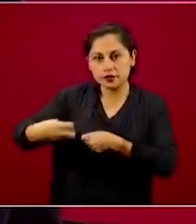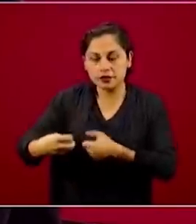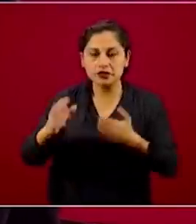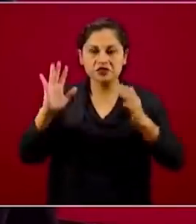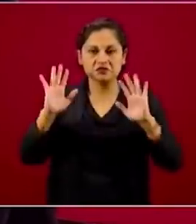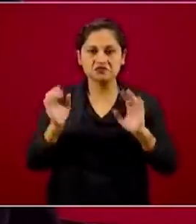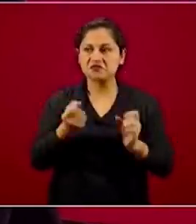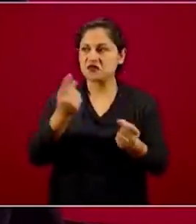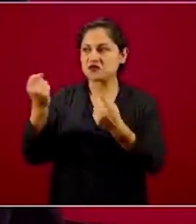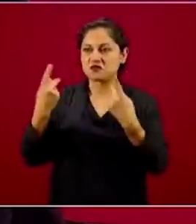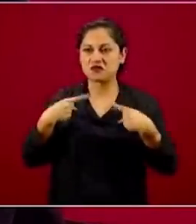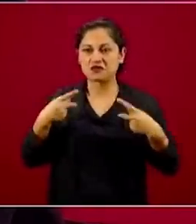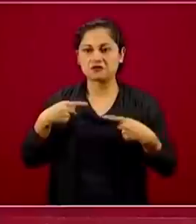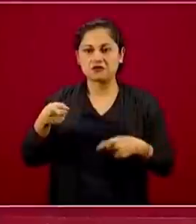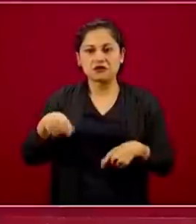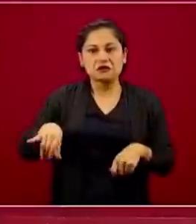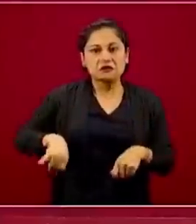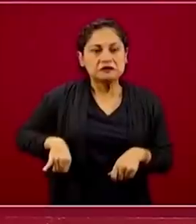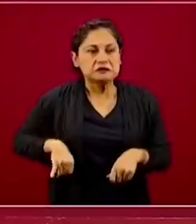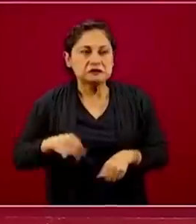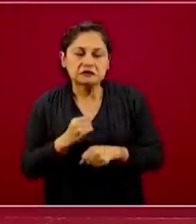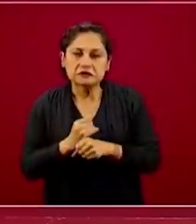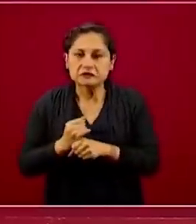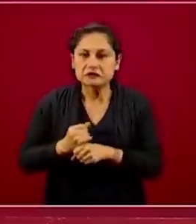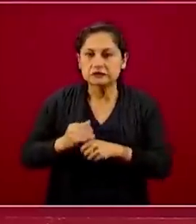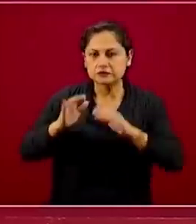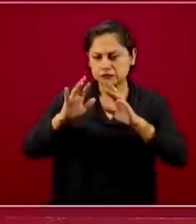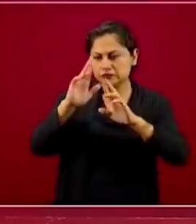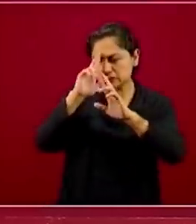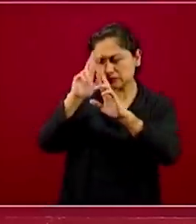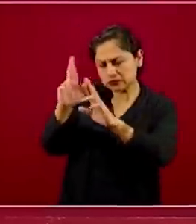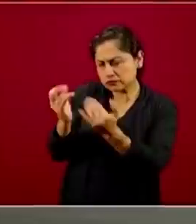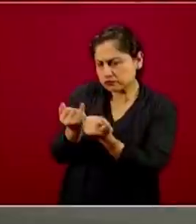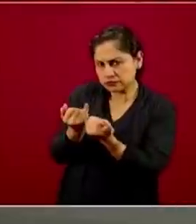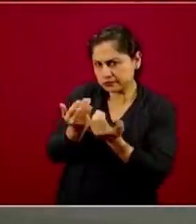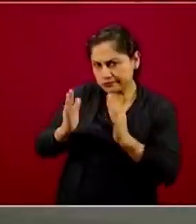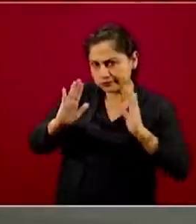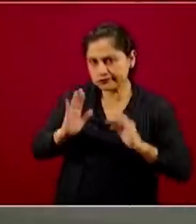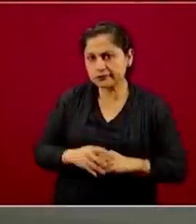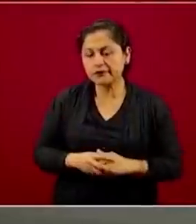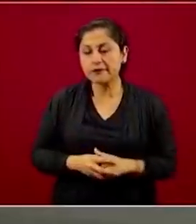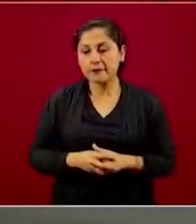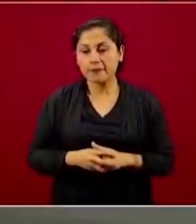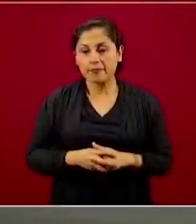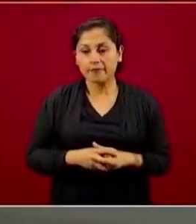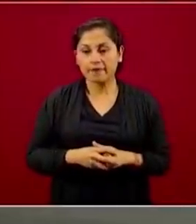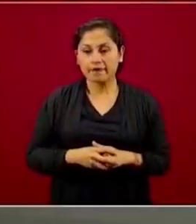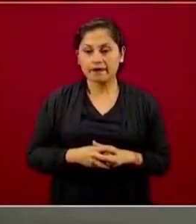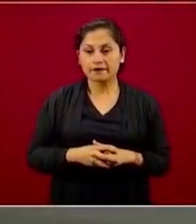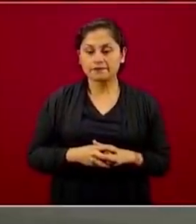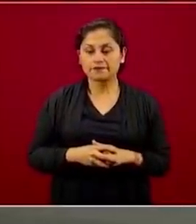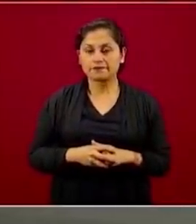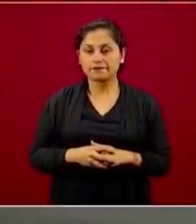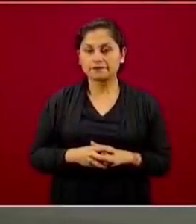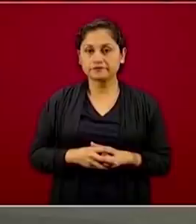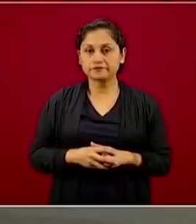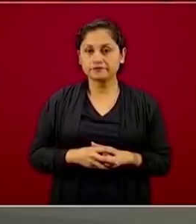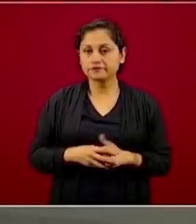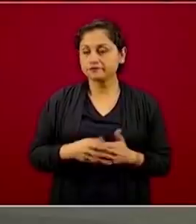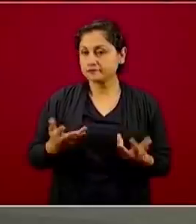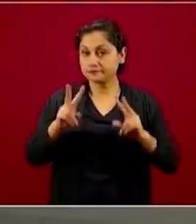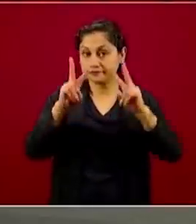bueno, tienen inquietudes, mis respetos también a estas personas. Entonces, el tema del cubrebocas